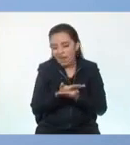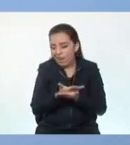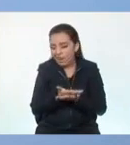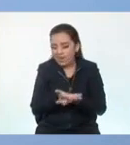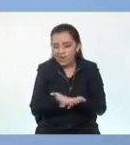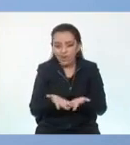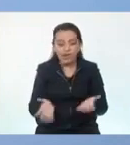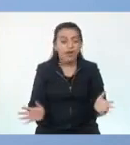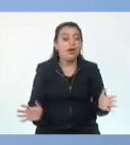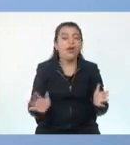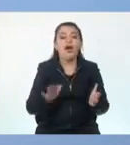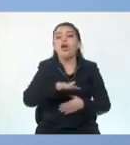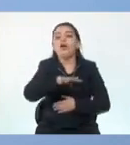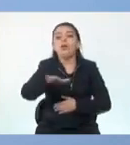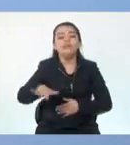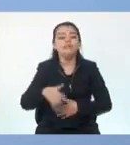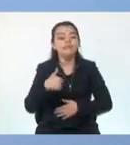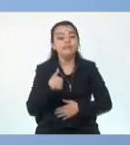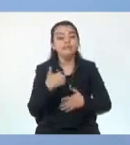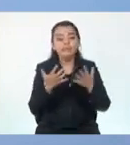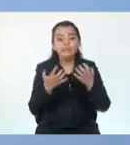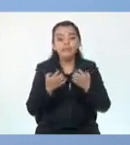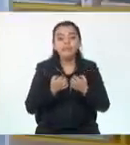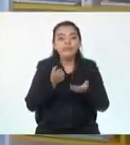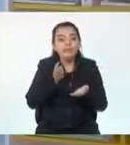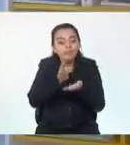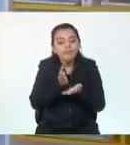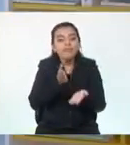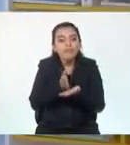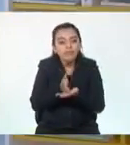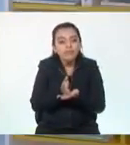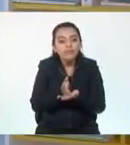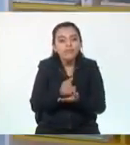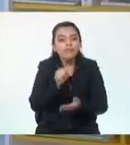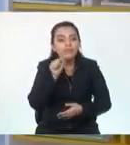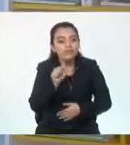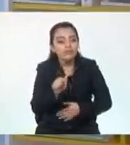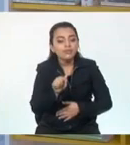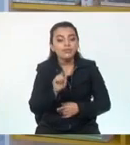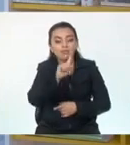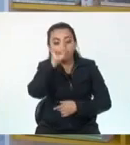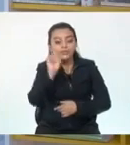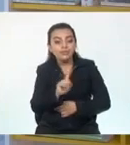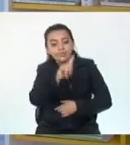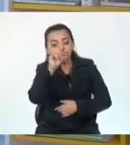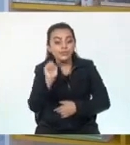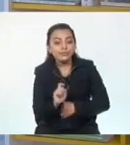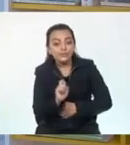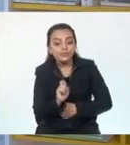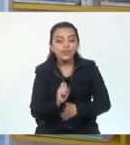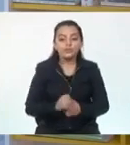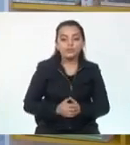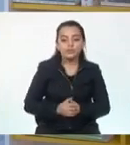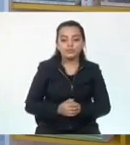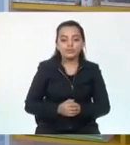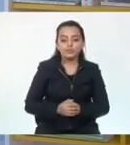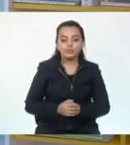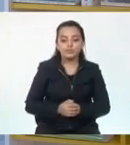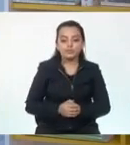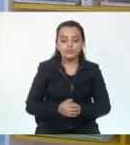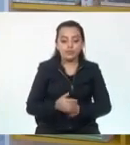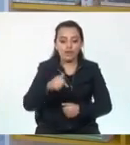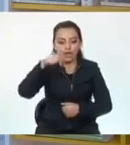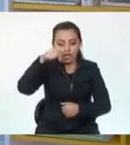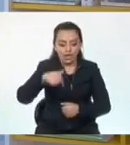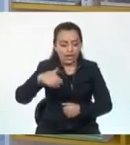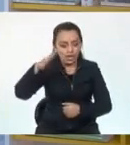deseamos visitar. Pero también hay que hacerte una pregunta. ¿Y qué instituciones de nuestro país